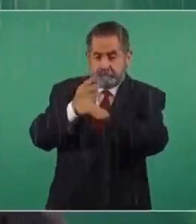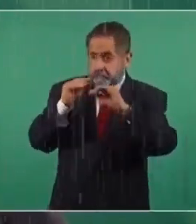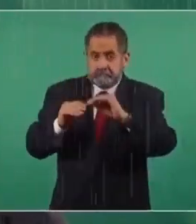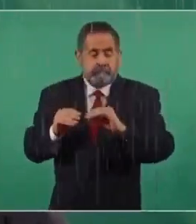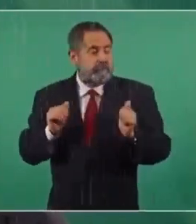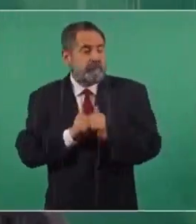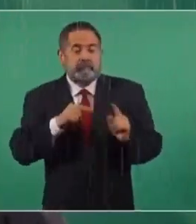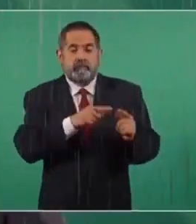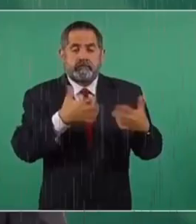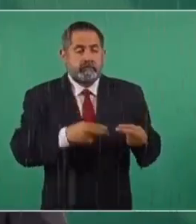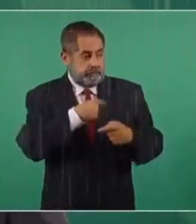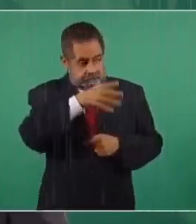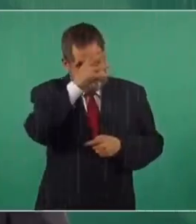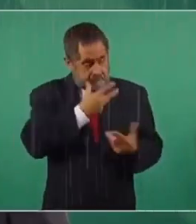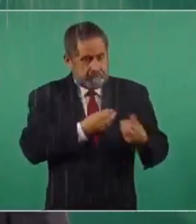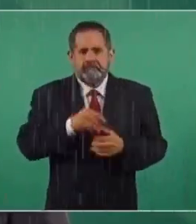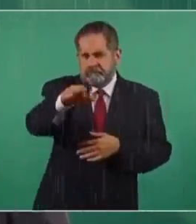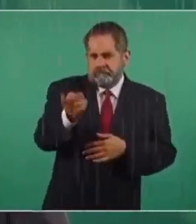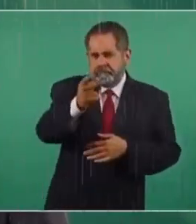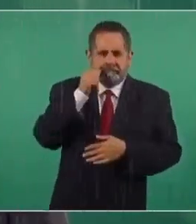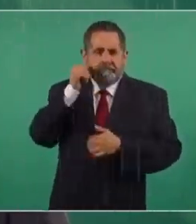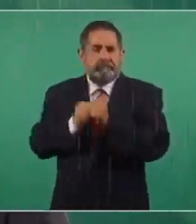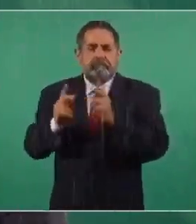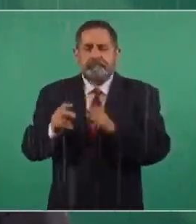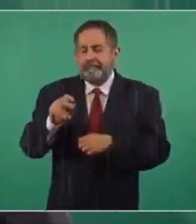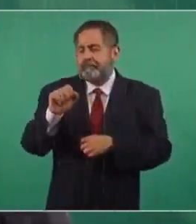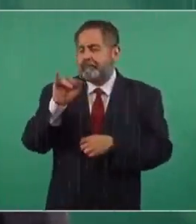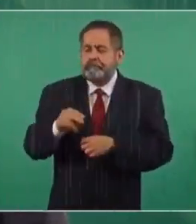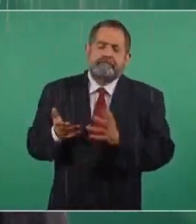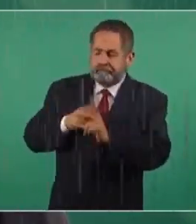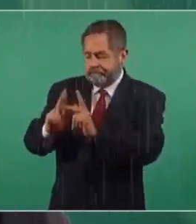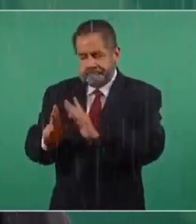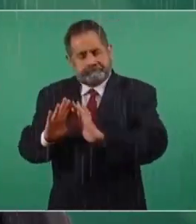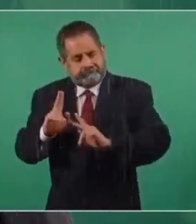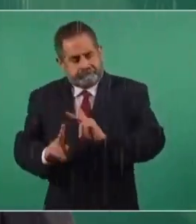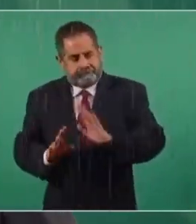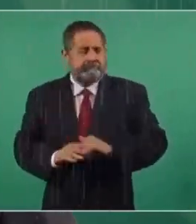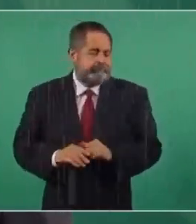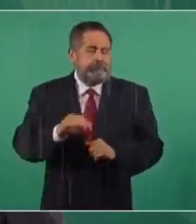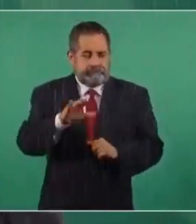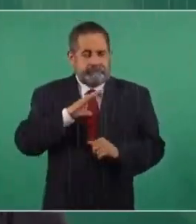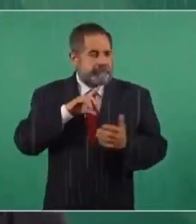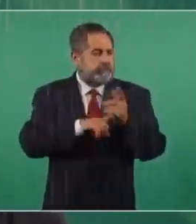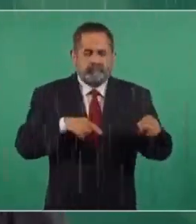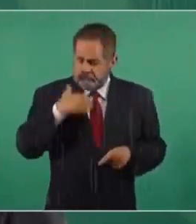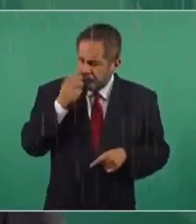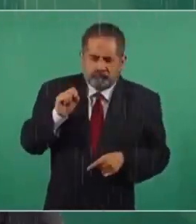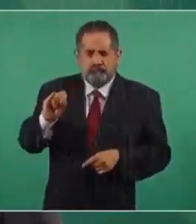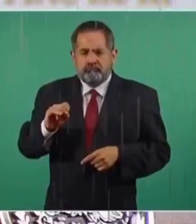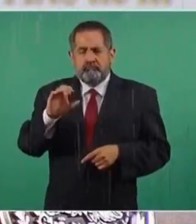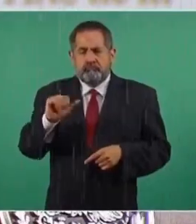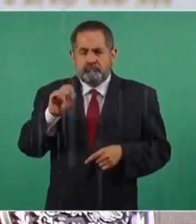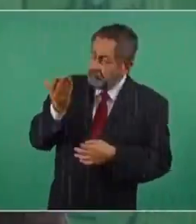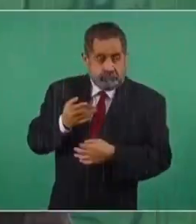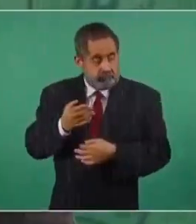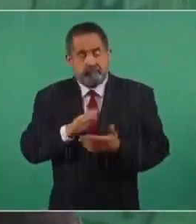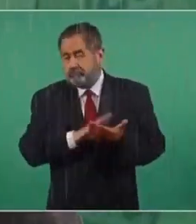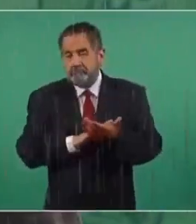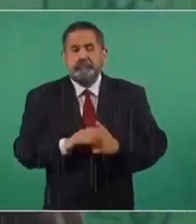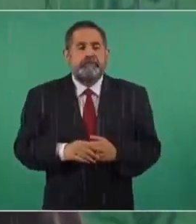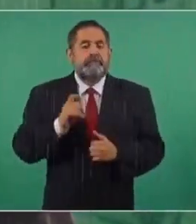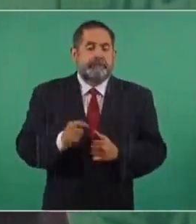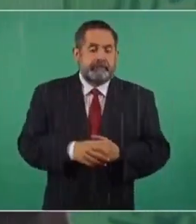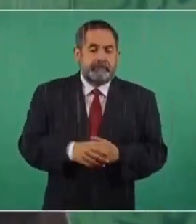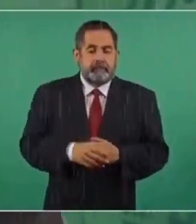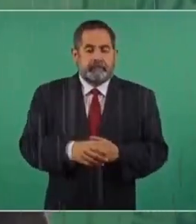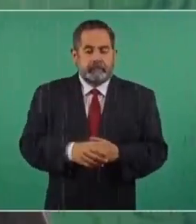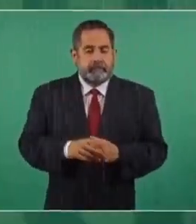hacer de común acuerdo con las empresas. ¿Es lo que platicó el señor Eslín, presidente? Parte de eso, pero hay voluntad de parte de Carlos Eslín. Tampoco